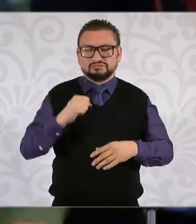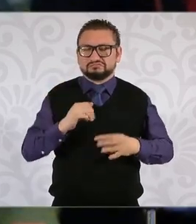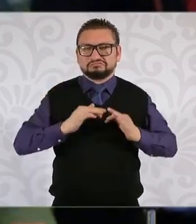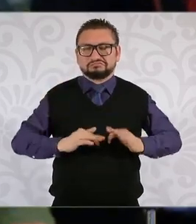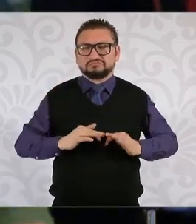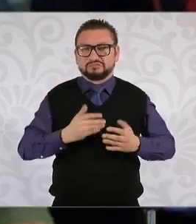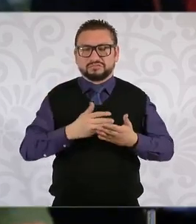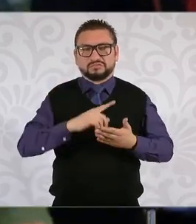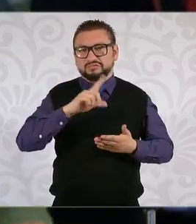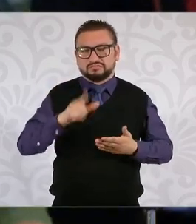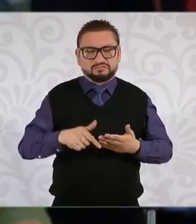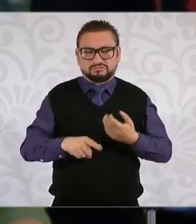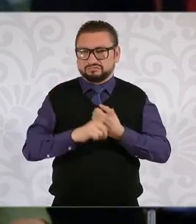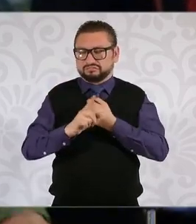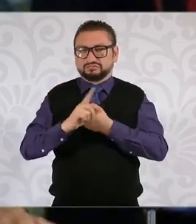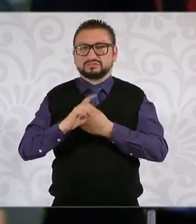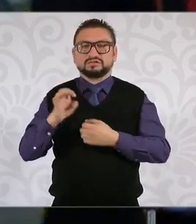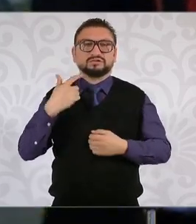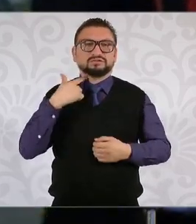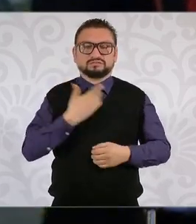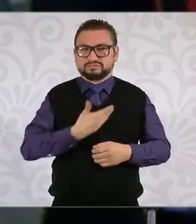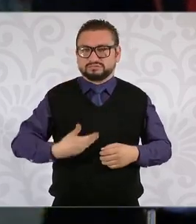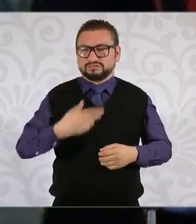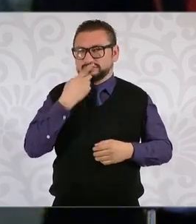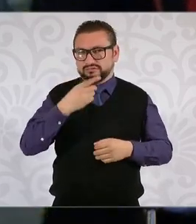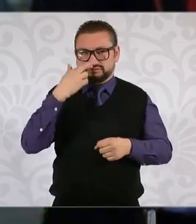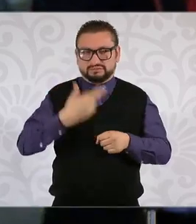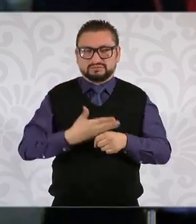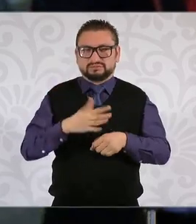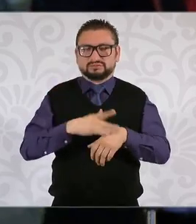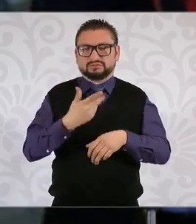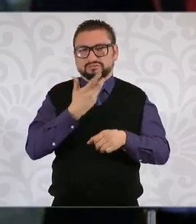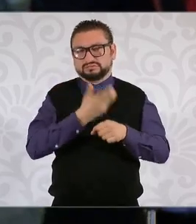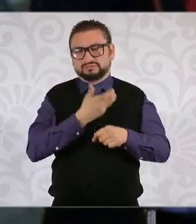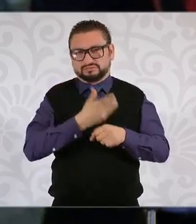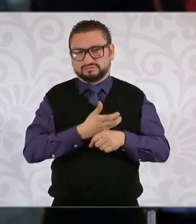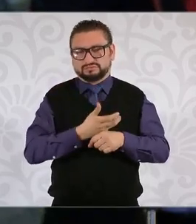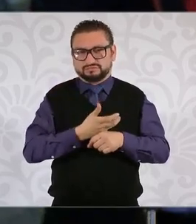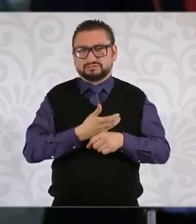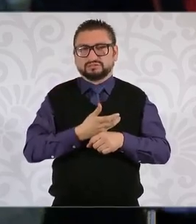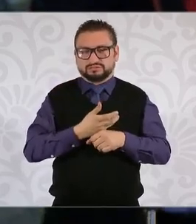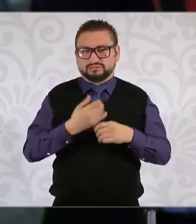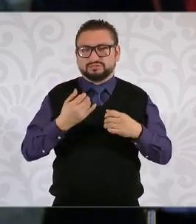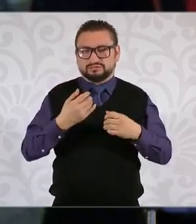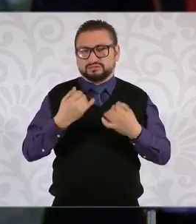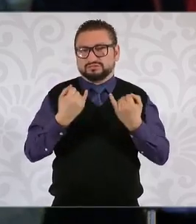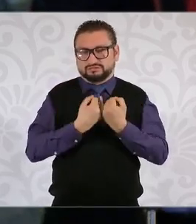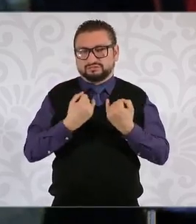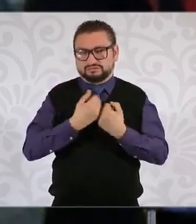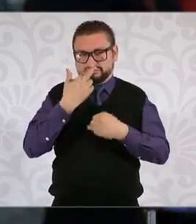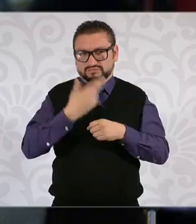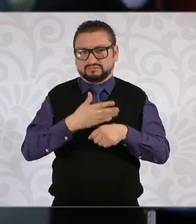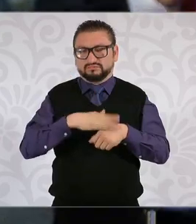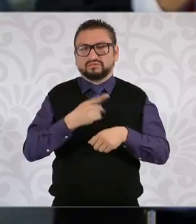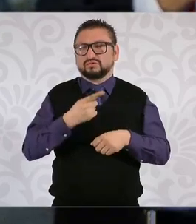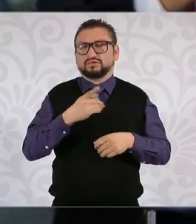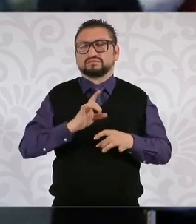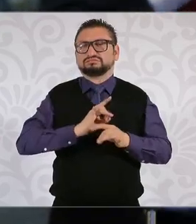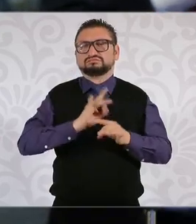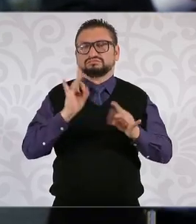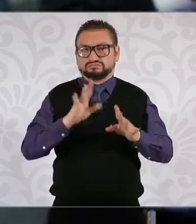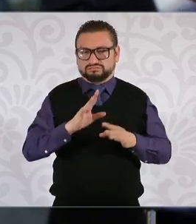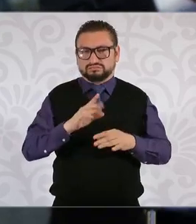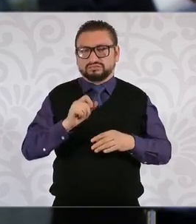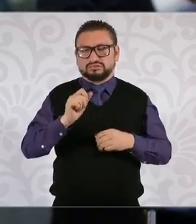el expresidente hablaba de una corresponsabilidad de Estados Unidos por provocarle de alguna manera. ¿Usted considera lo